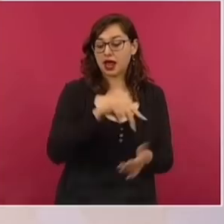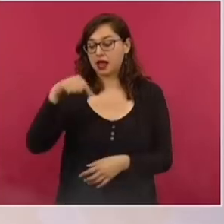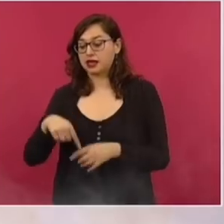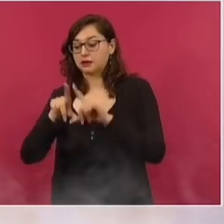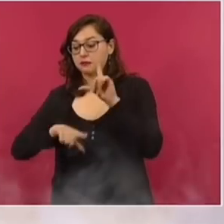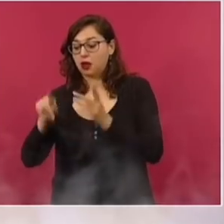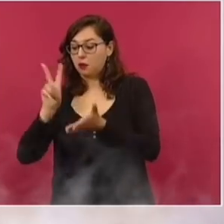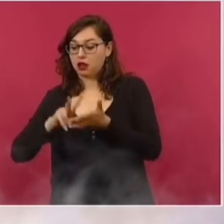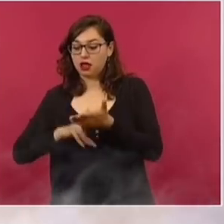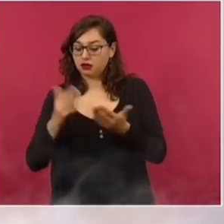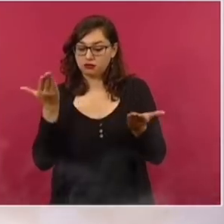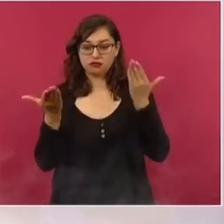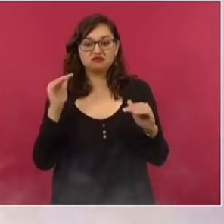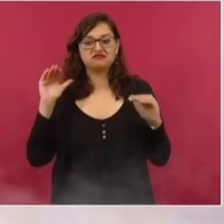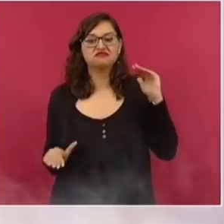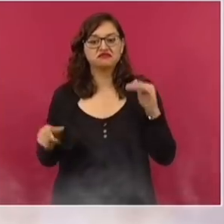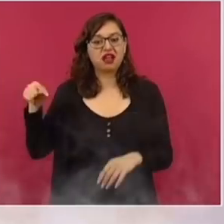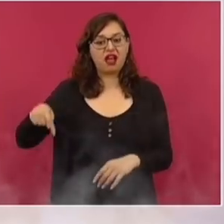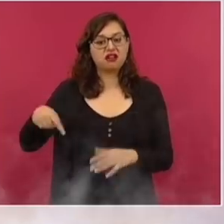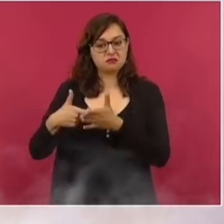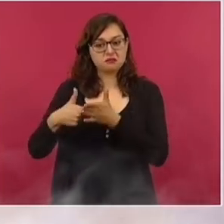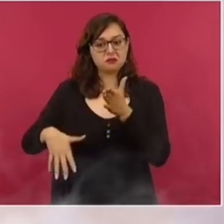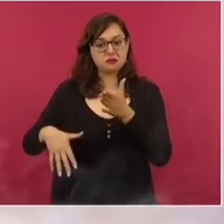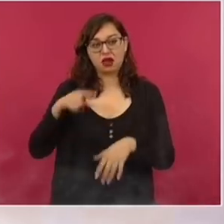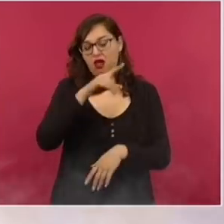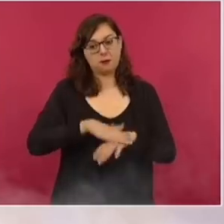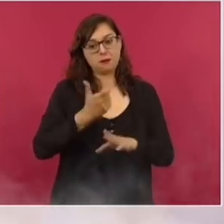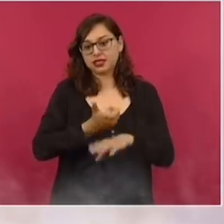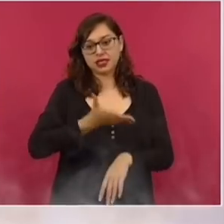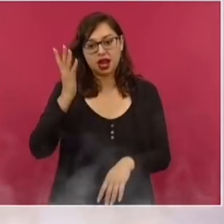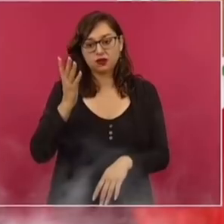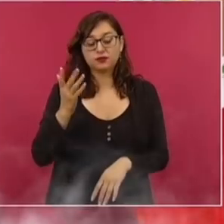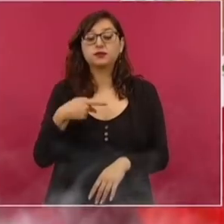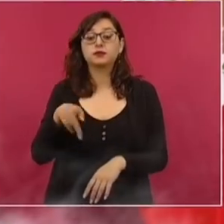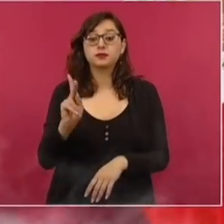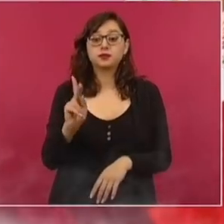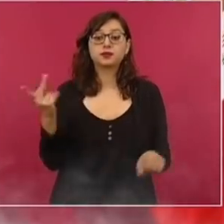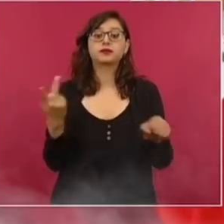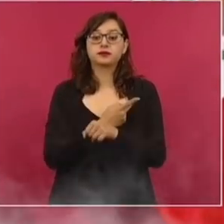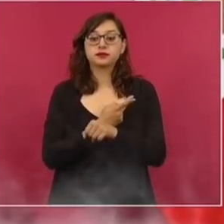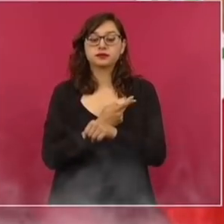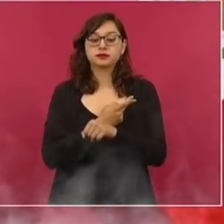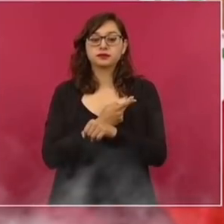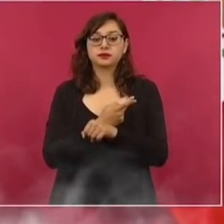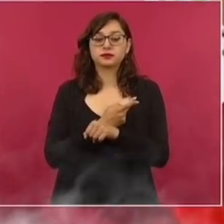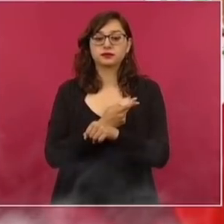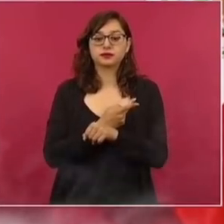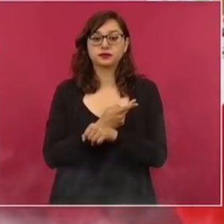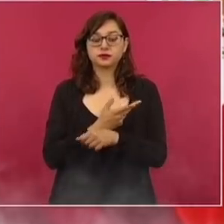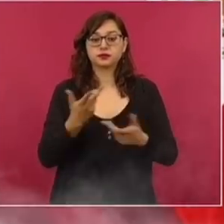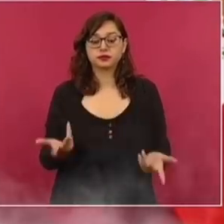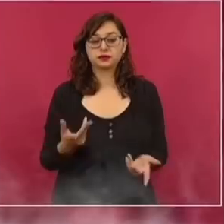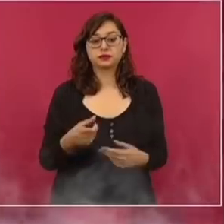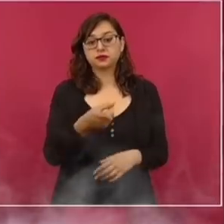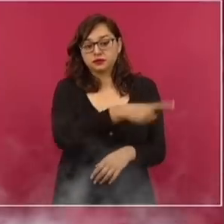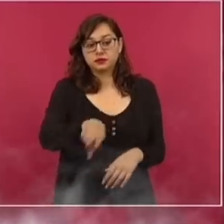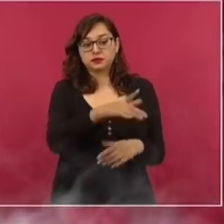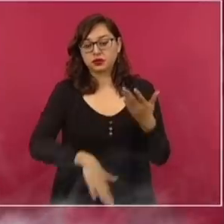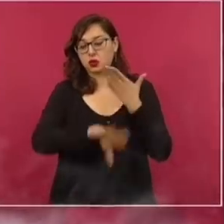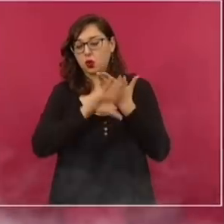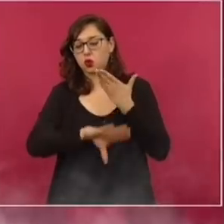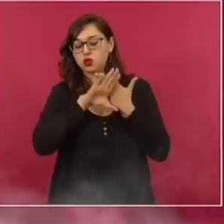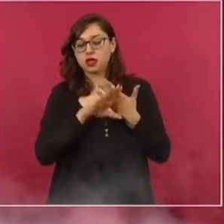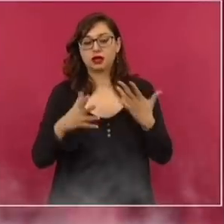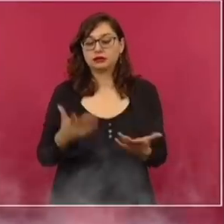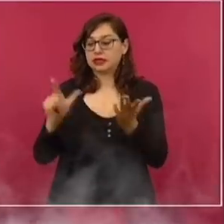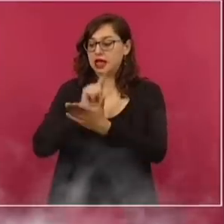Electricidad. Pero ellos quieren, los que están por la declaración de inconstitucionalidad de la ley que propusimos y en